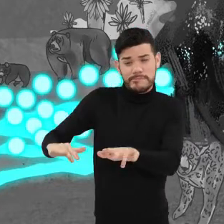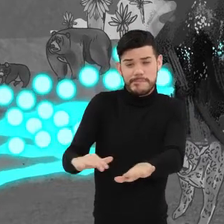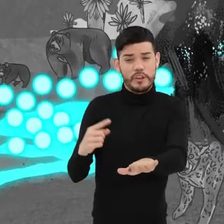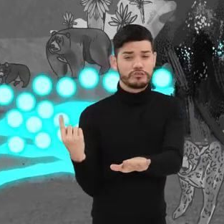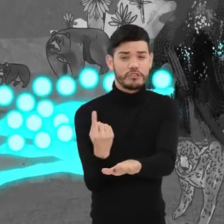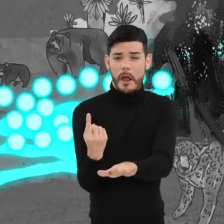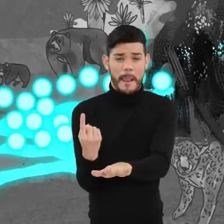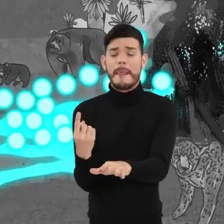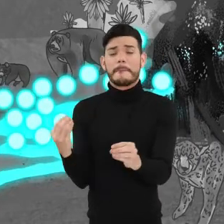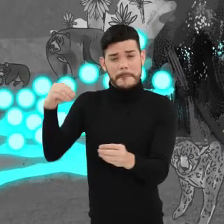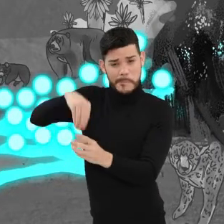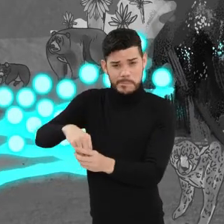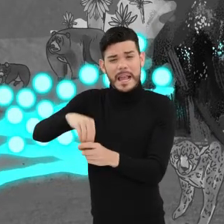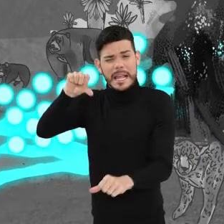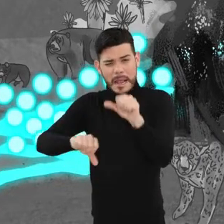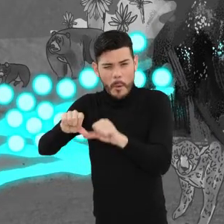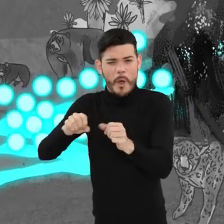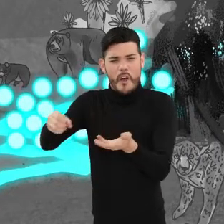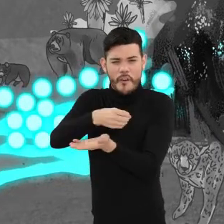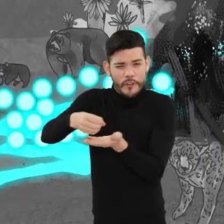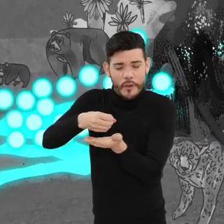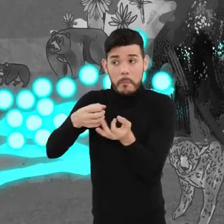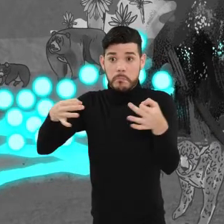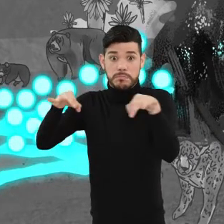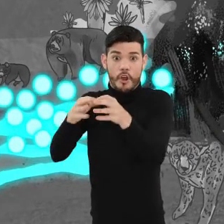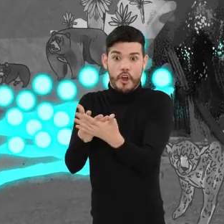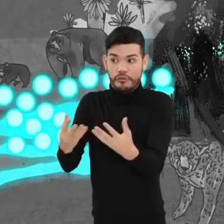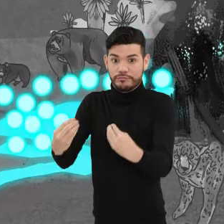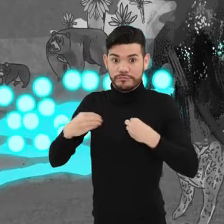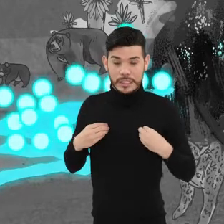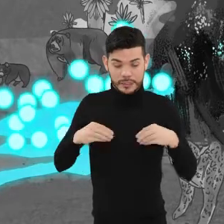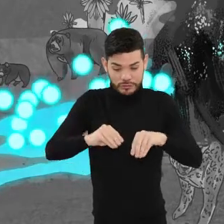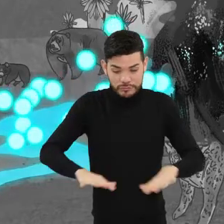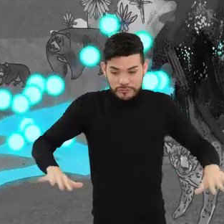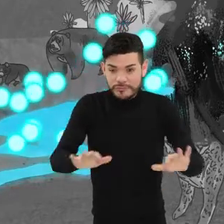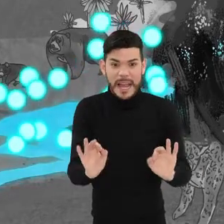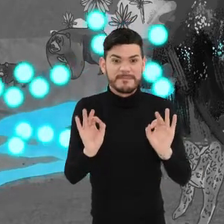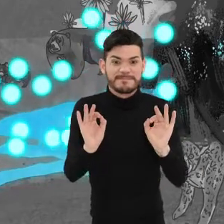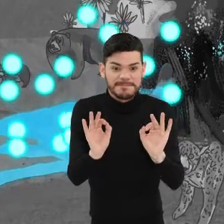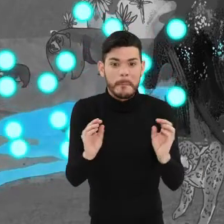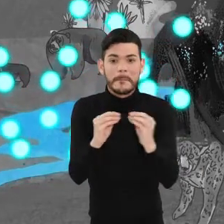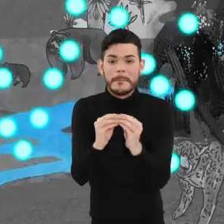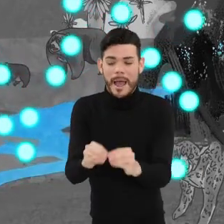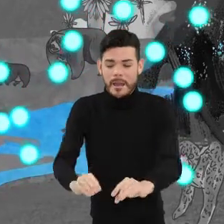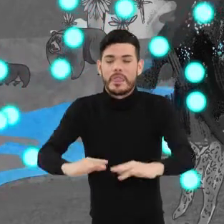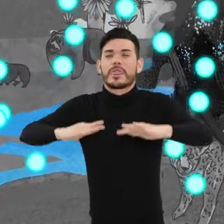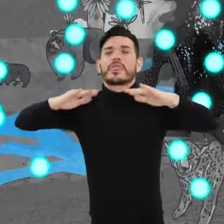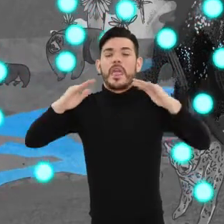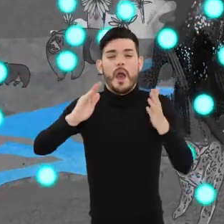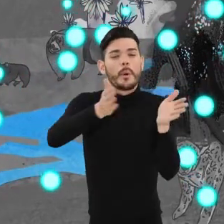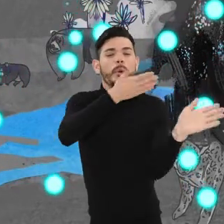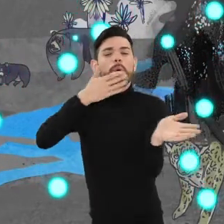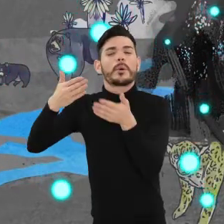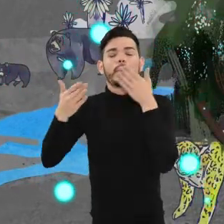químicos y biológicos de la naturaleza importantes para la nutrición, para la calidad de los suelos, de los cultivos, limpia el aire que respiramos,